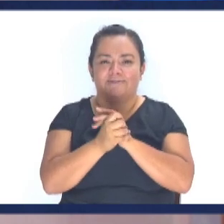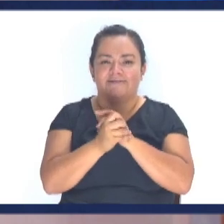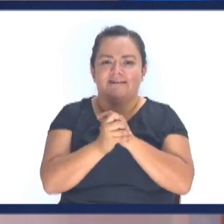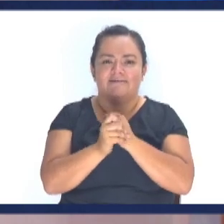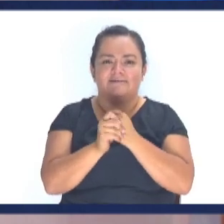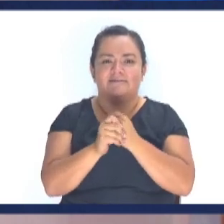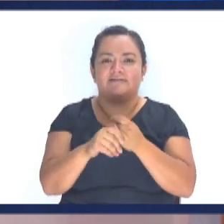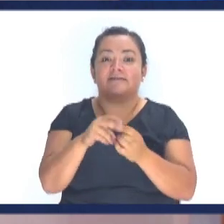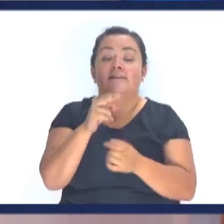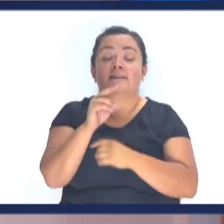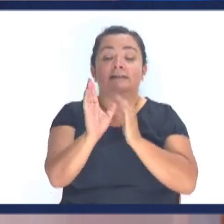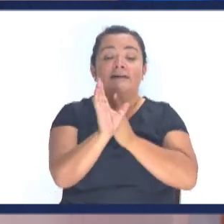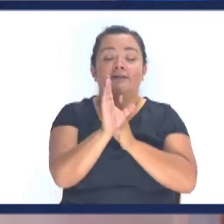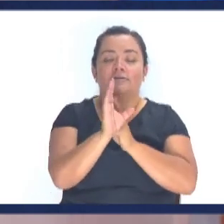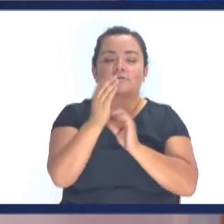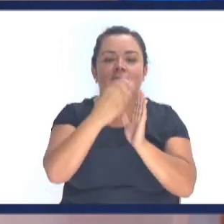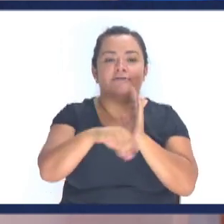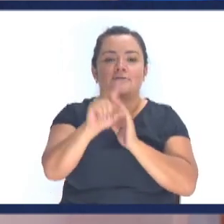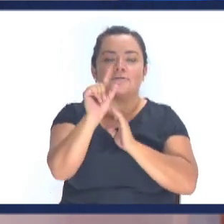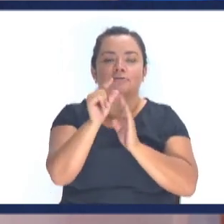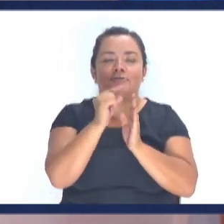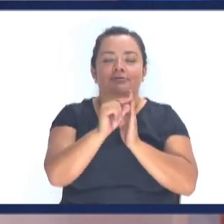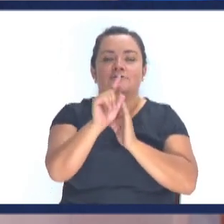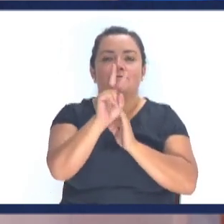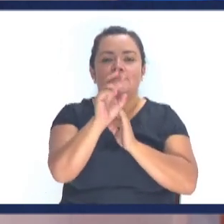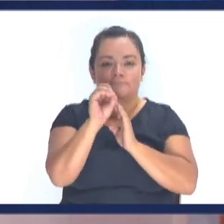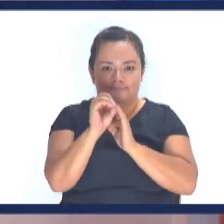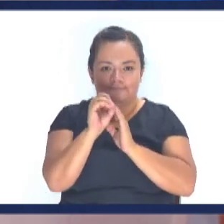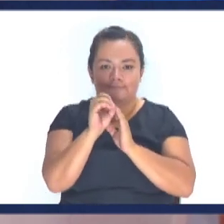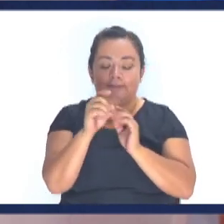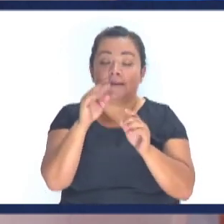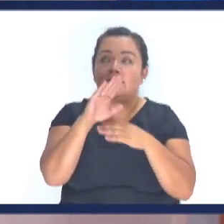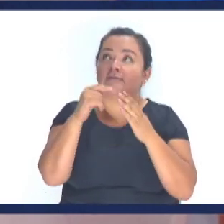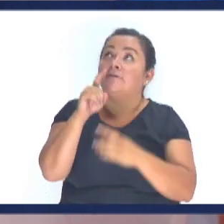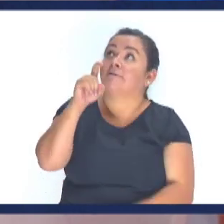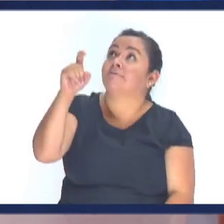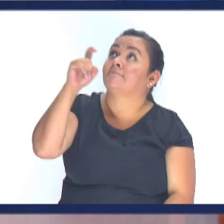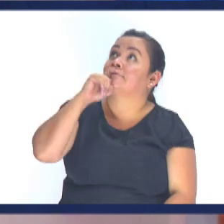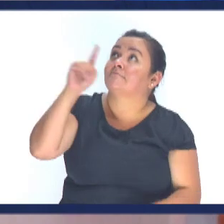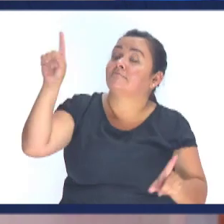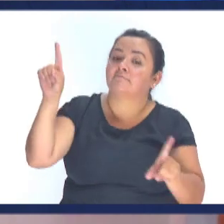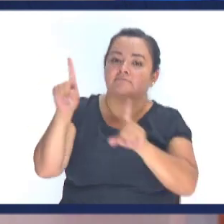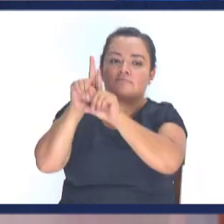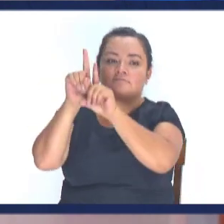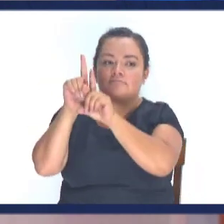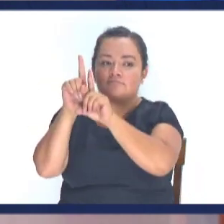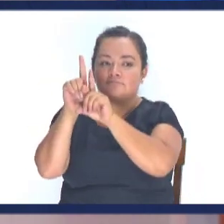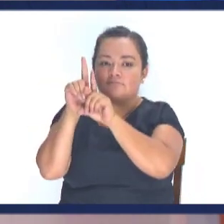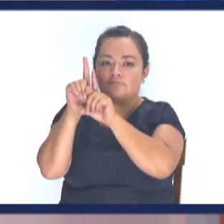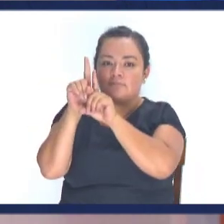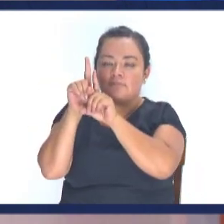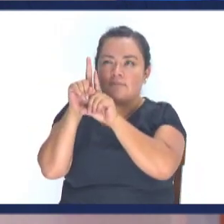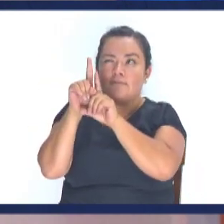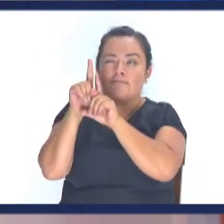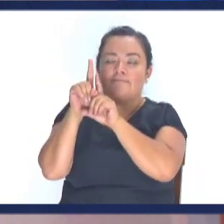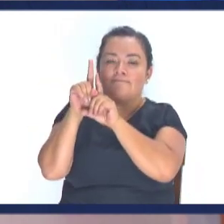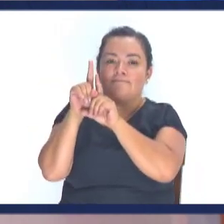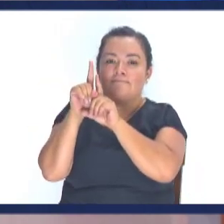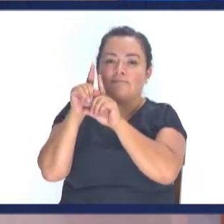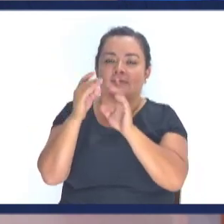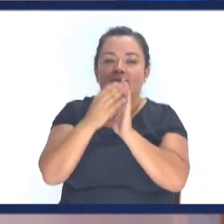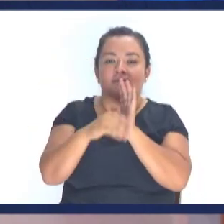Padre Que en Él habitase ¿Cuánto? Toda plenitud Ya le va a aparecer Ahí en pantalla Estoy en Colosenses 1